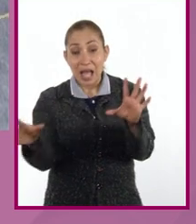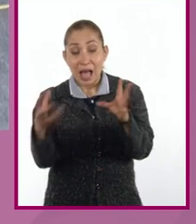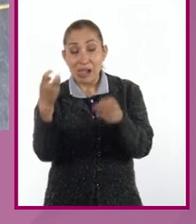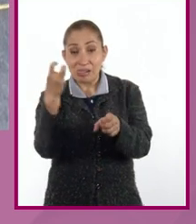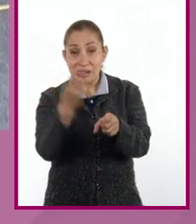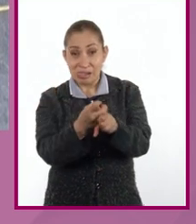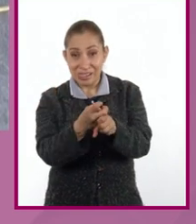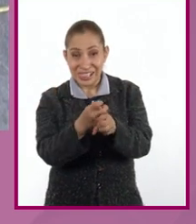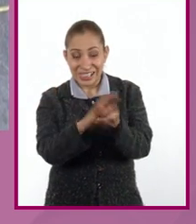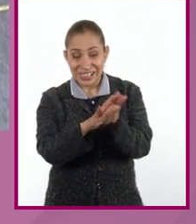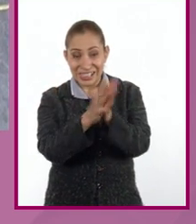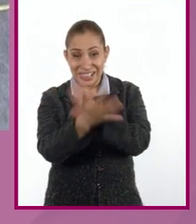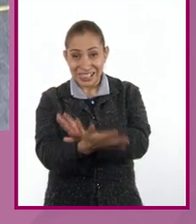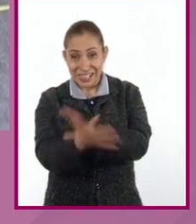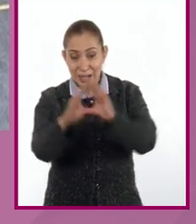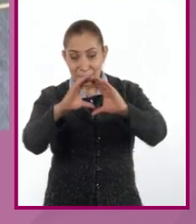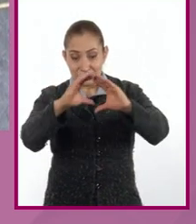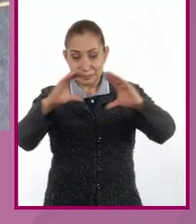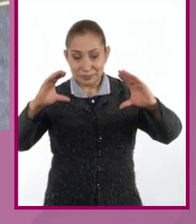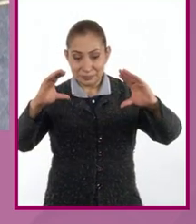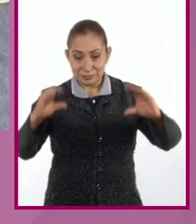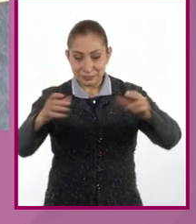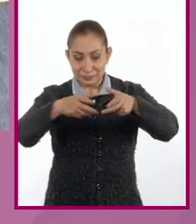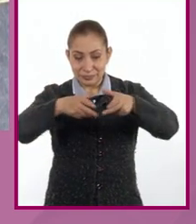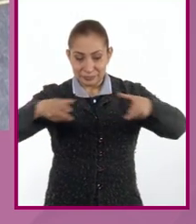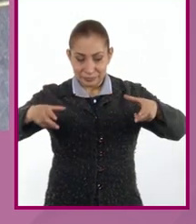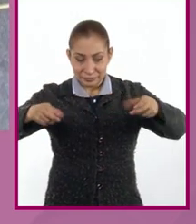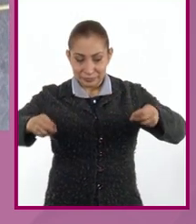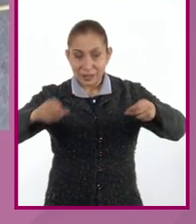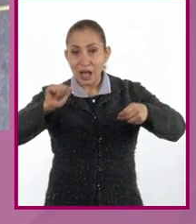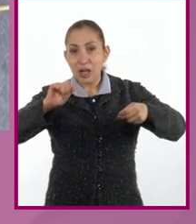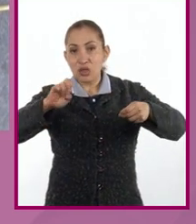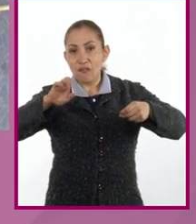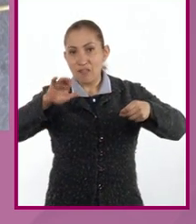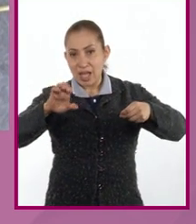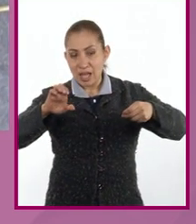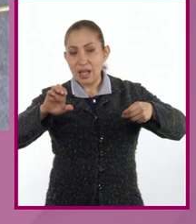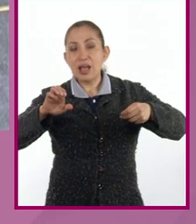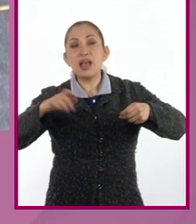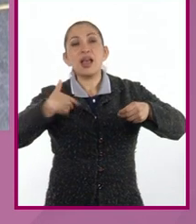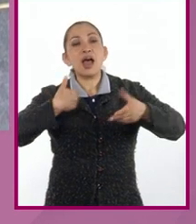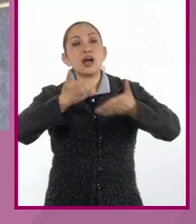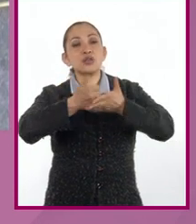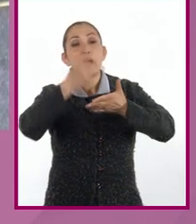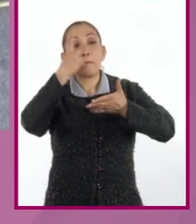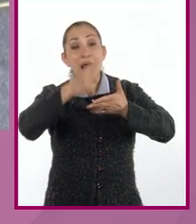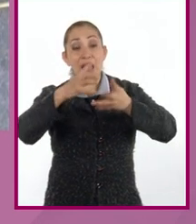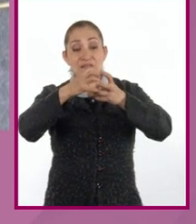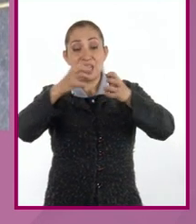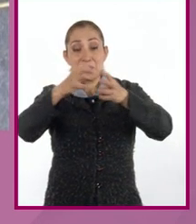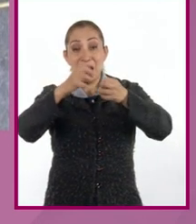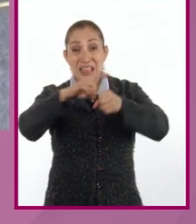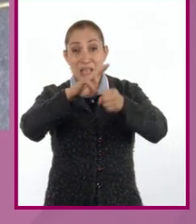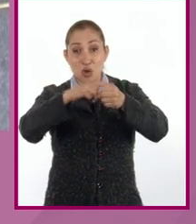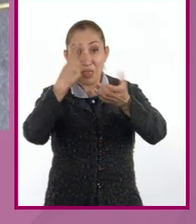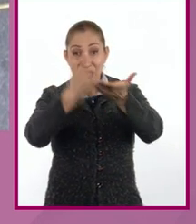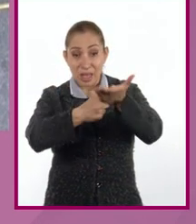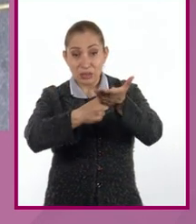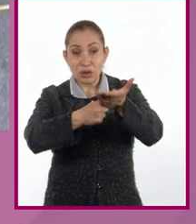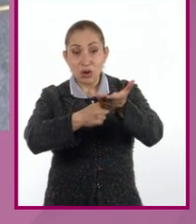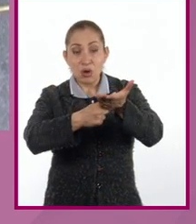solidificado el elemento, como es el bloque de adobe, va a permitir que estas fibras naturales